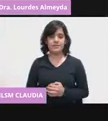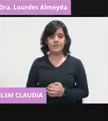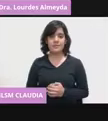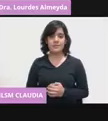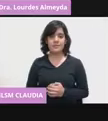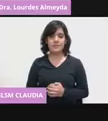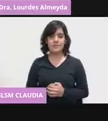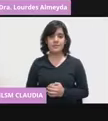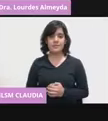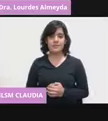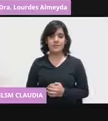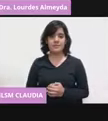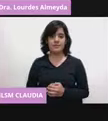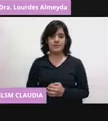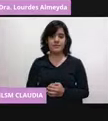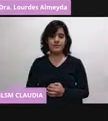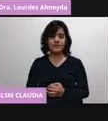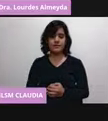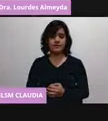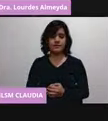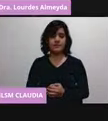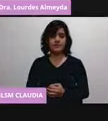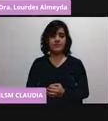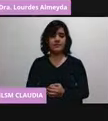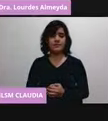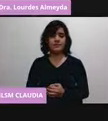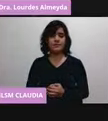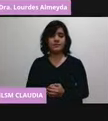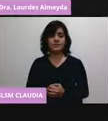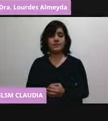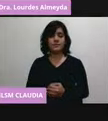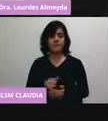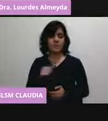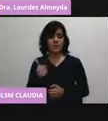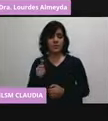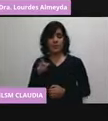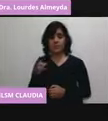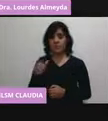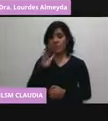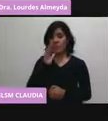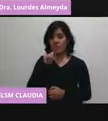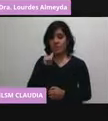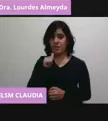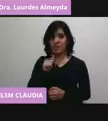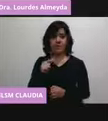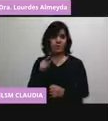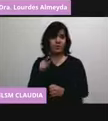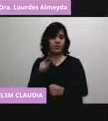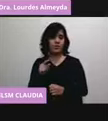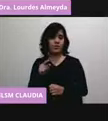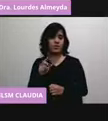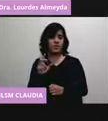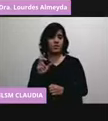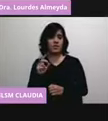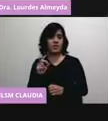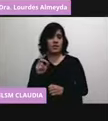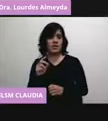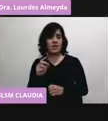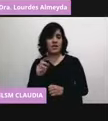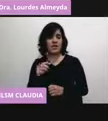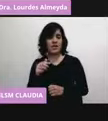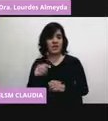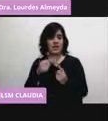¿Hay alguna otra pregunta? Otras contraindicaciones, fiebre mayor de 38, trastornos de tipo